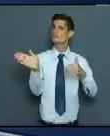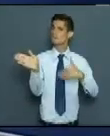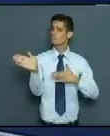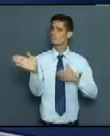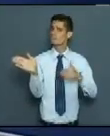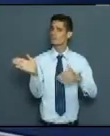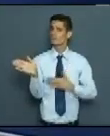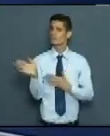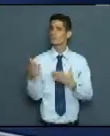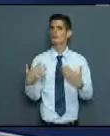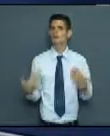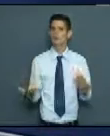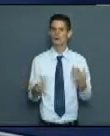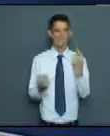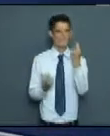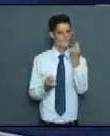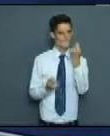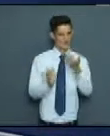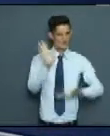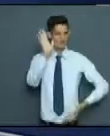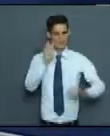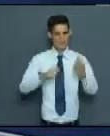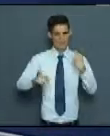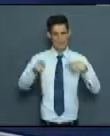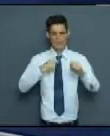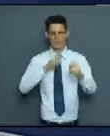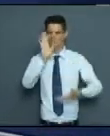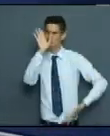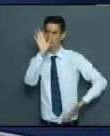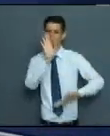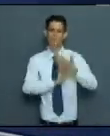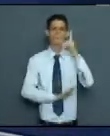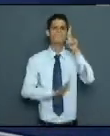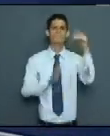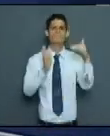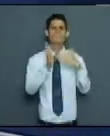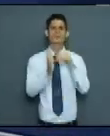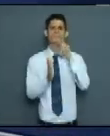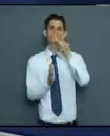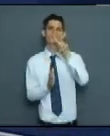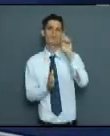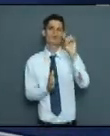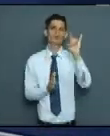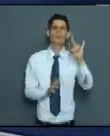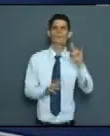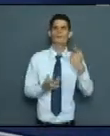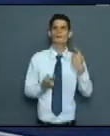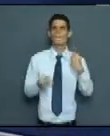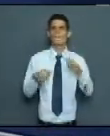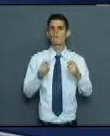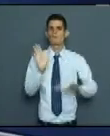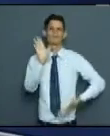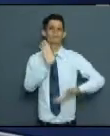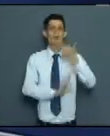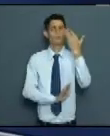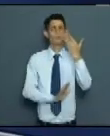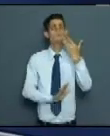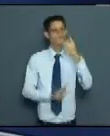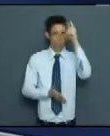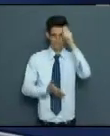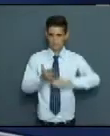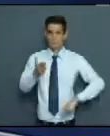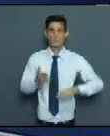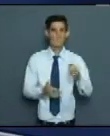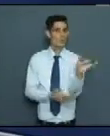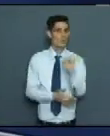violaciones de precios. Llevamos ya 1.209 multas por el decreto 30 aplicadas y llevamos ya más de